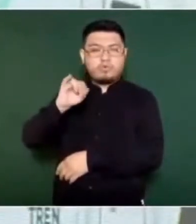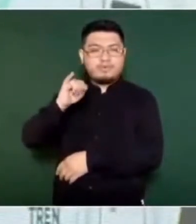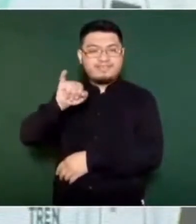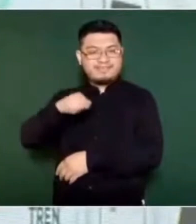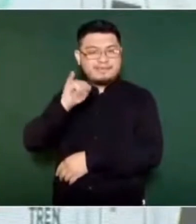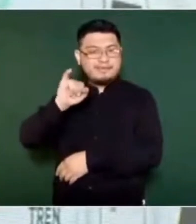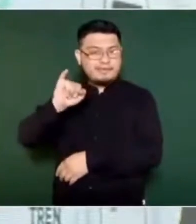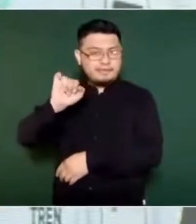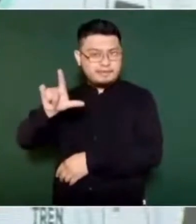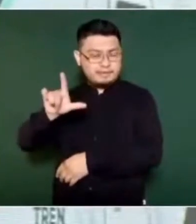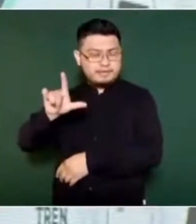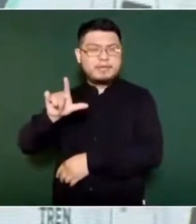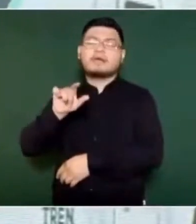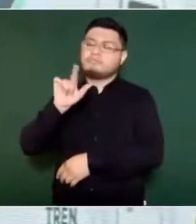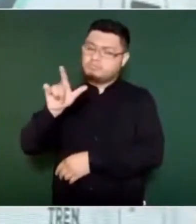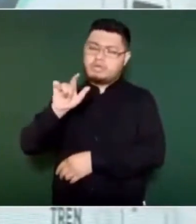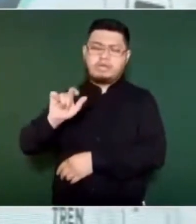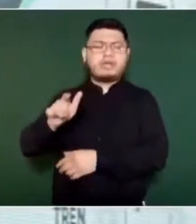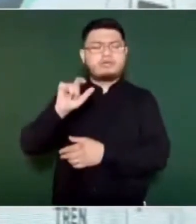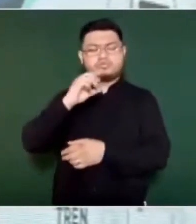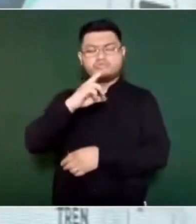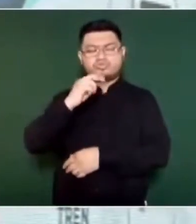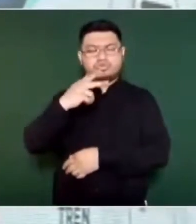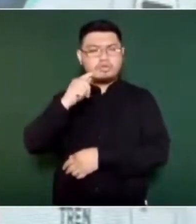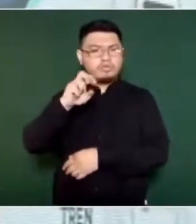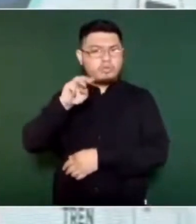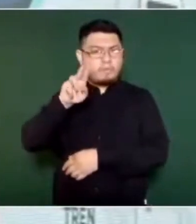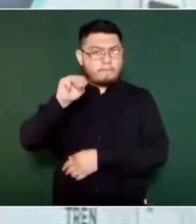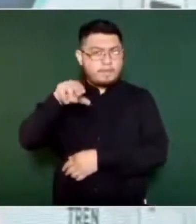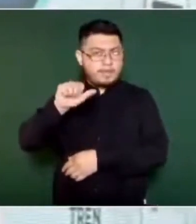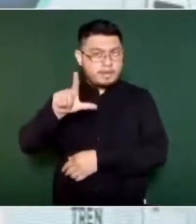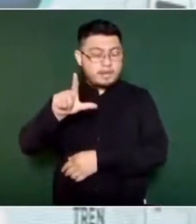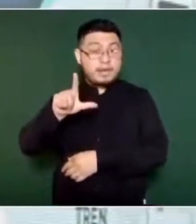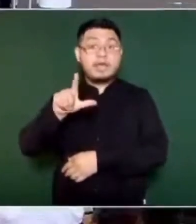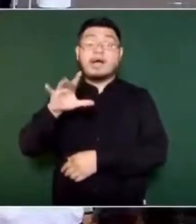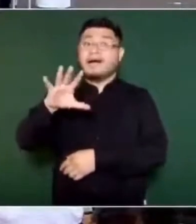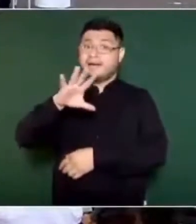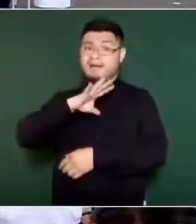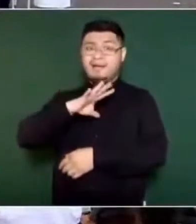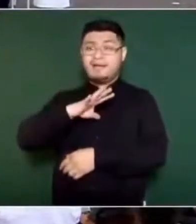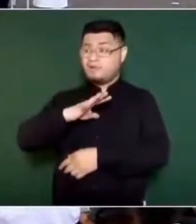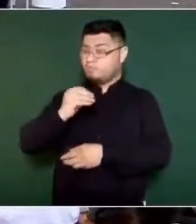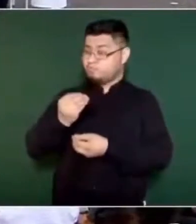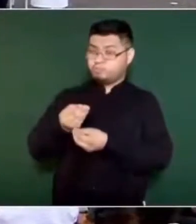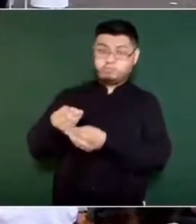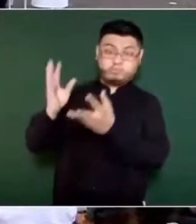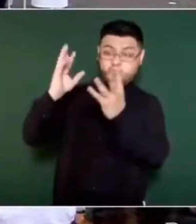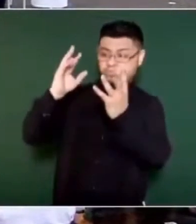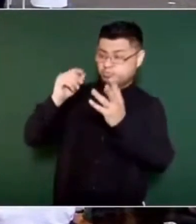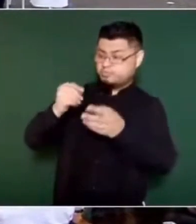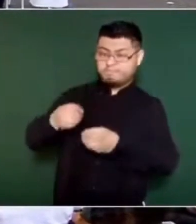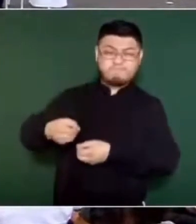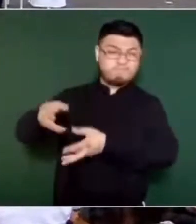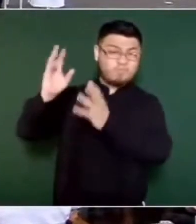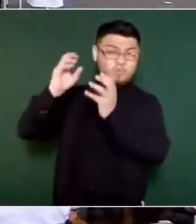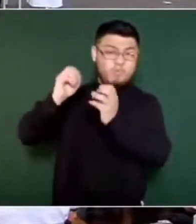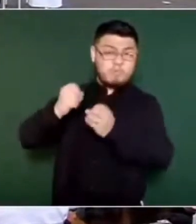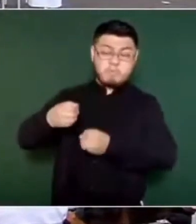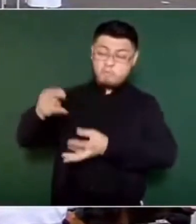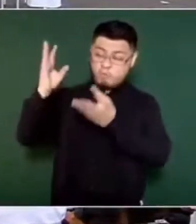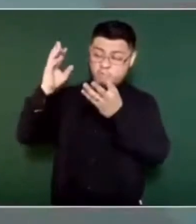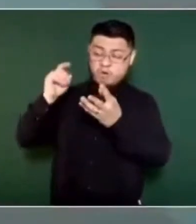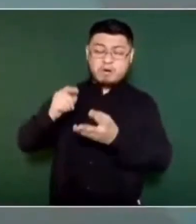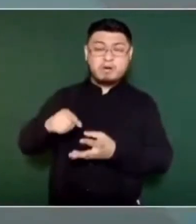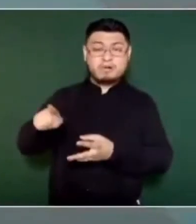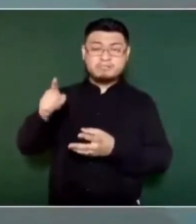Chetumal y hay cientos, si no es que miles de